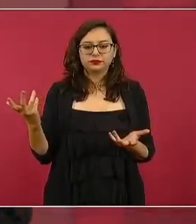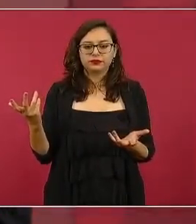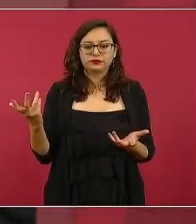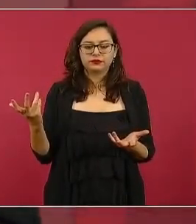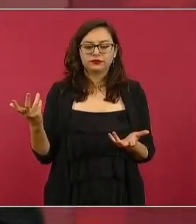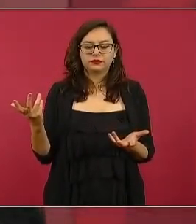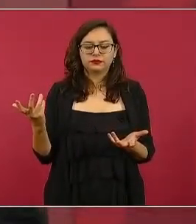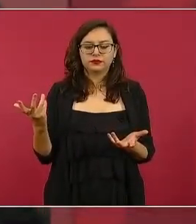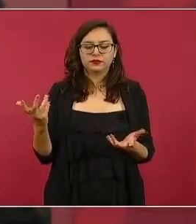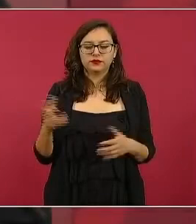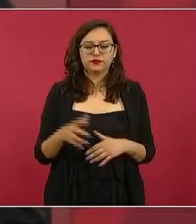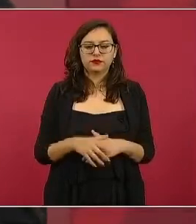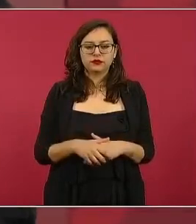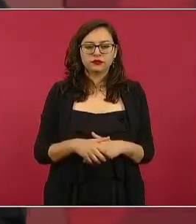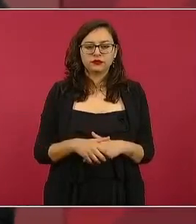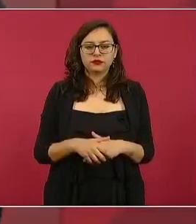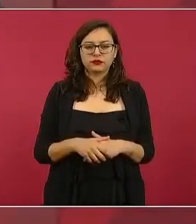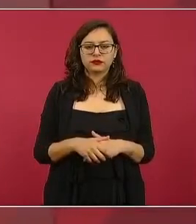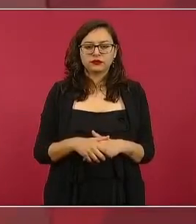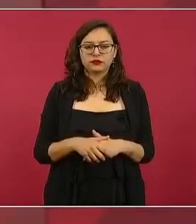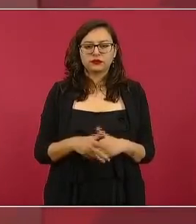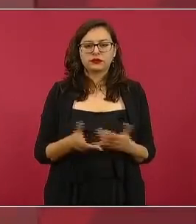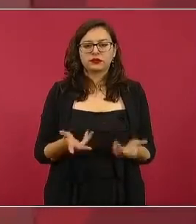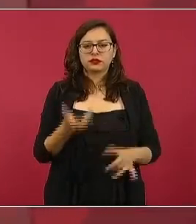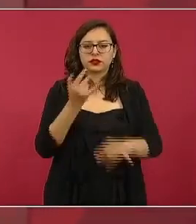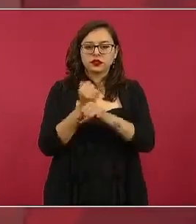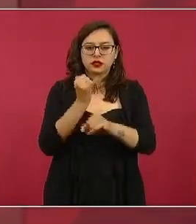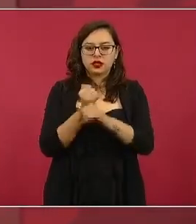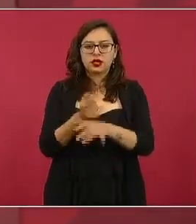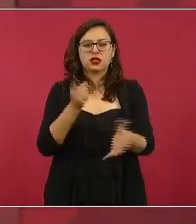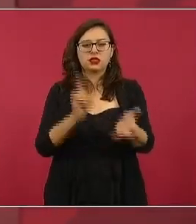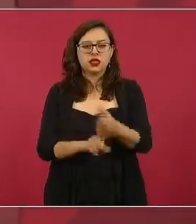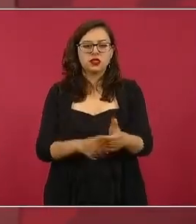en las redes en los periódicos